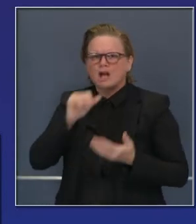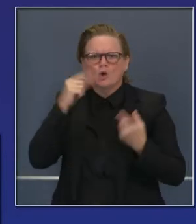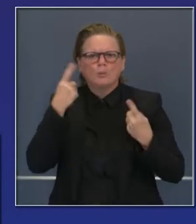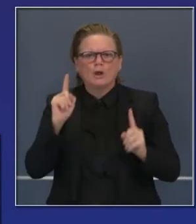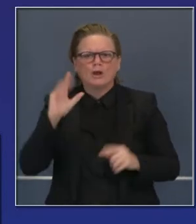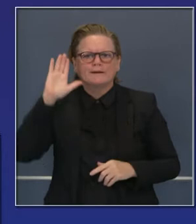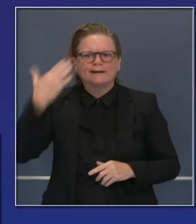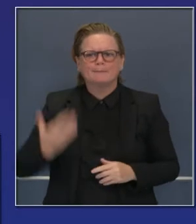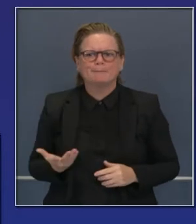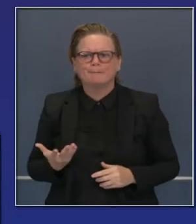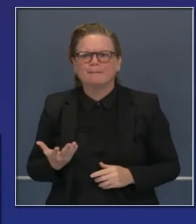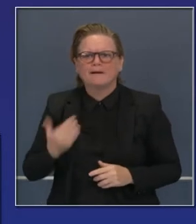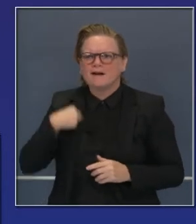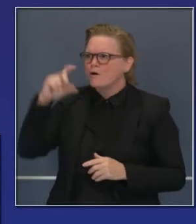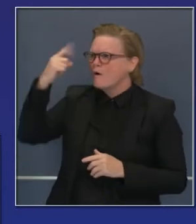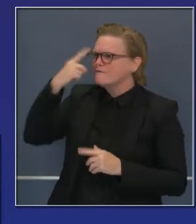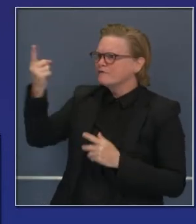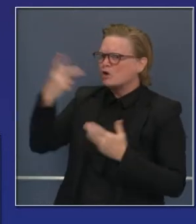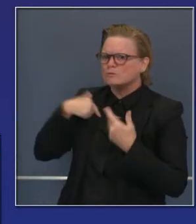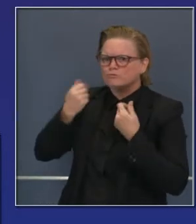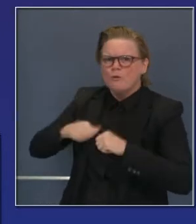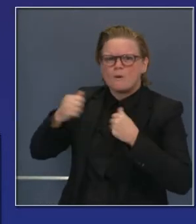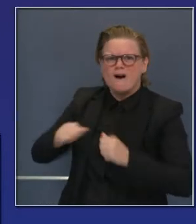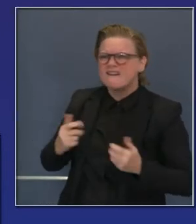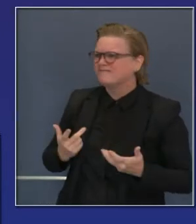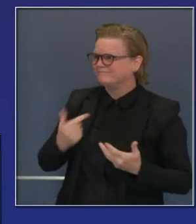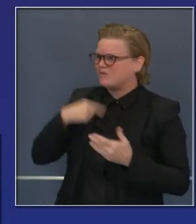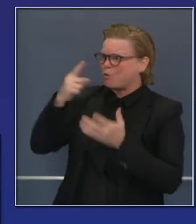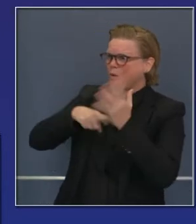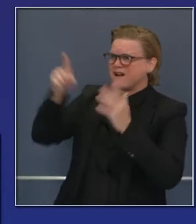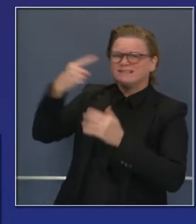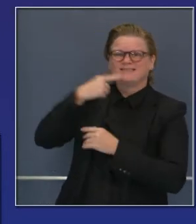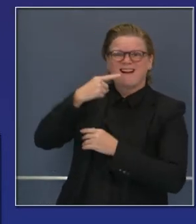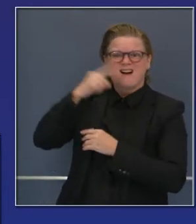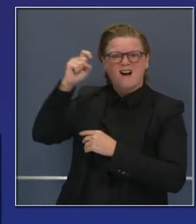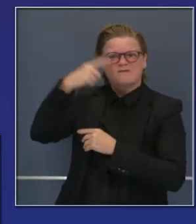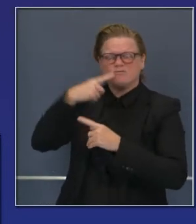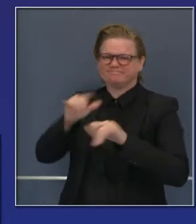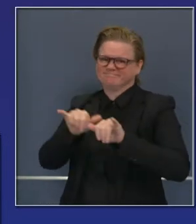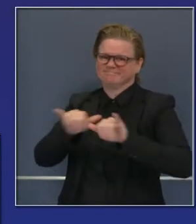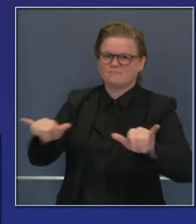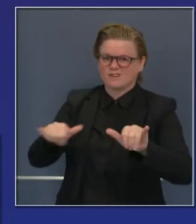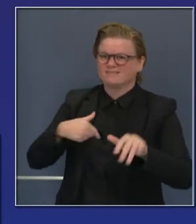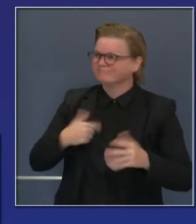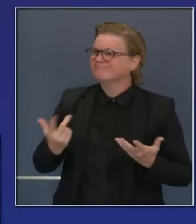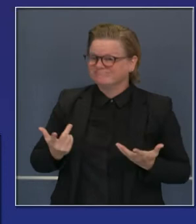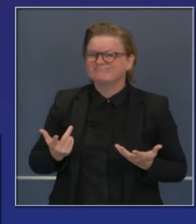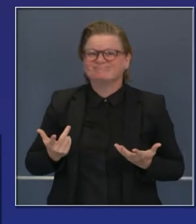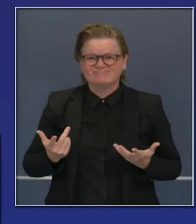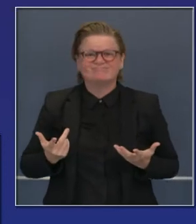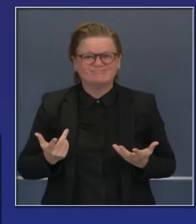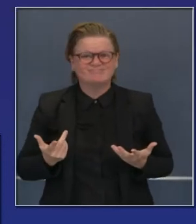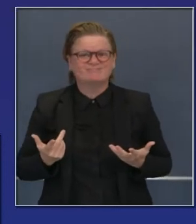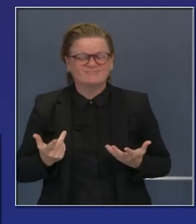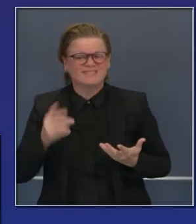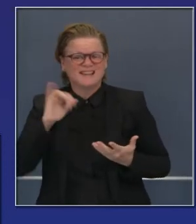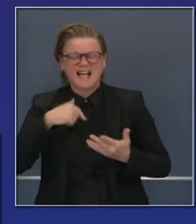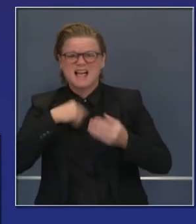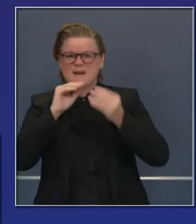orden de quedarse en casa para determinar cómo podemos navegar este tiempo que es un reto.